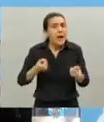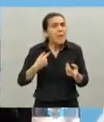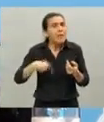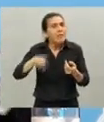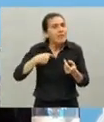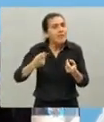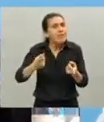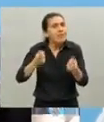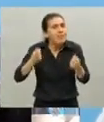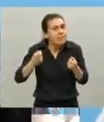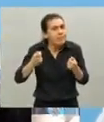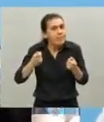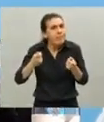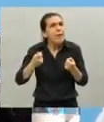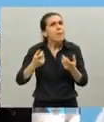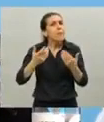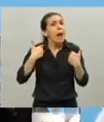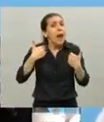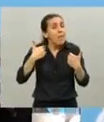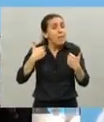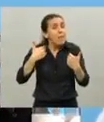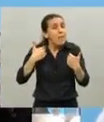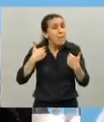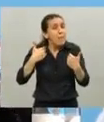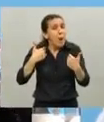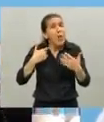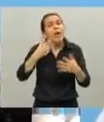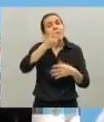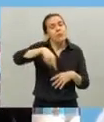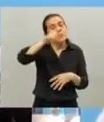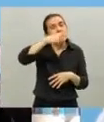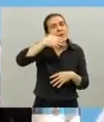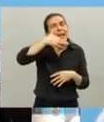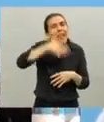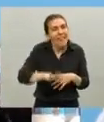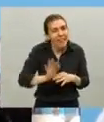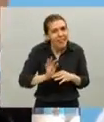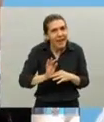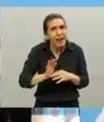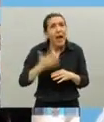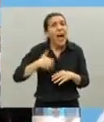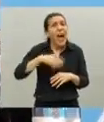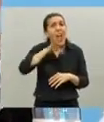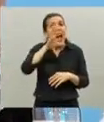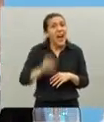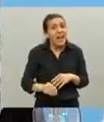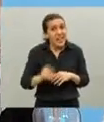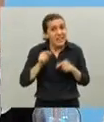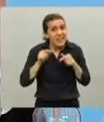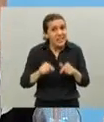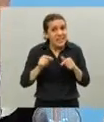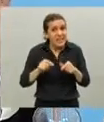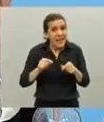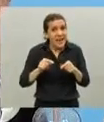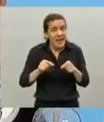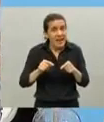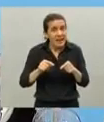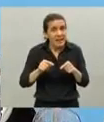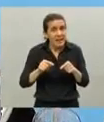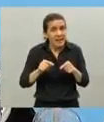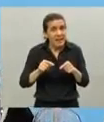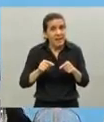necesario también para salir para que entendamos que la Argentina es más que